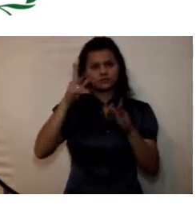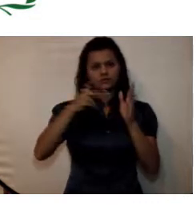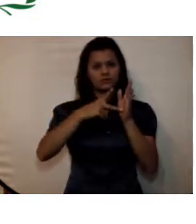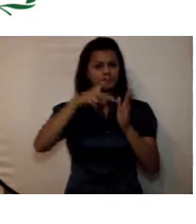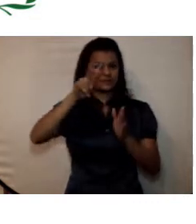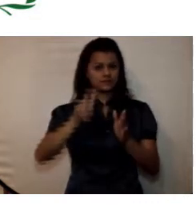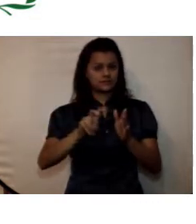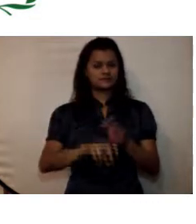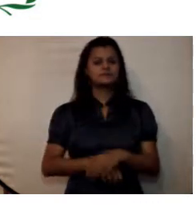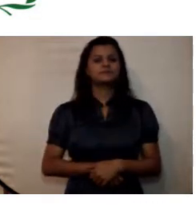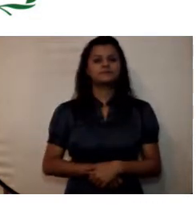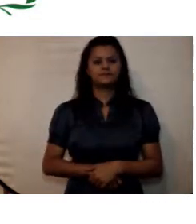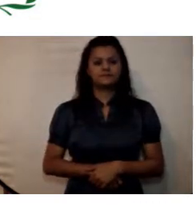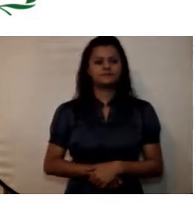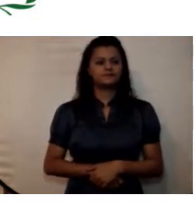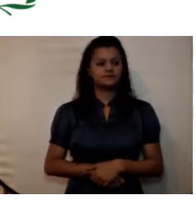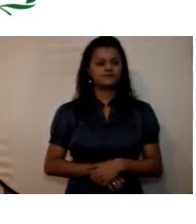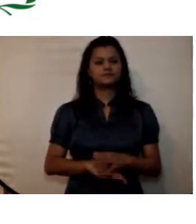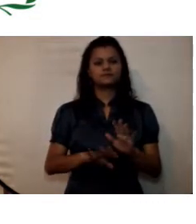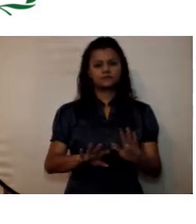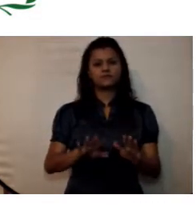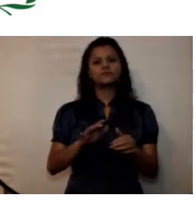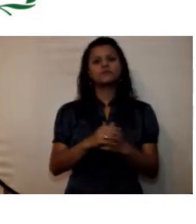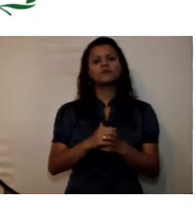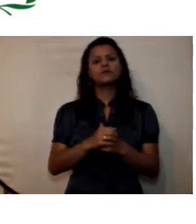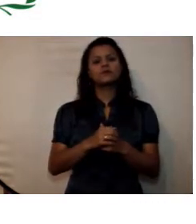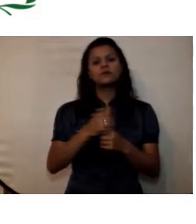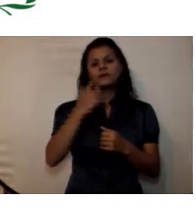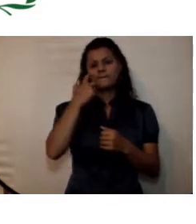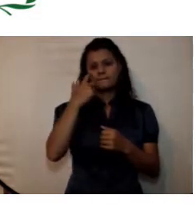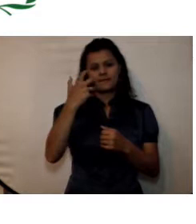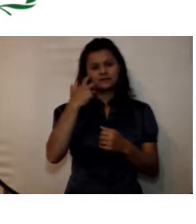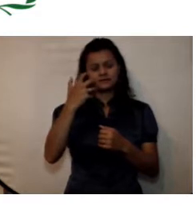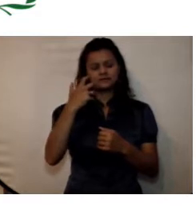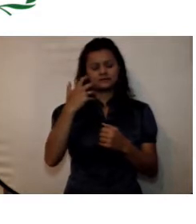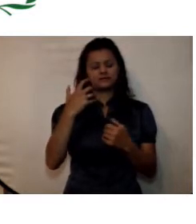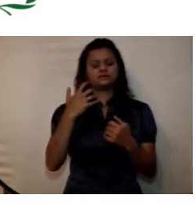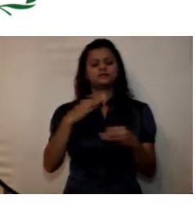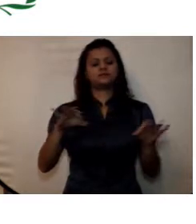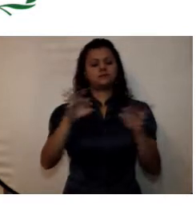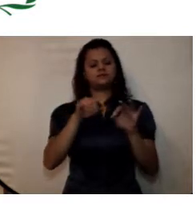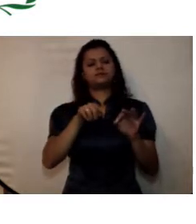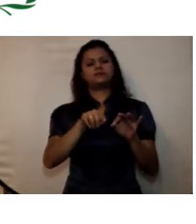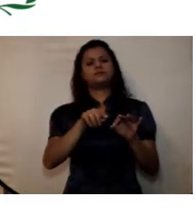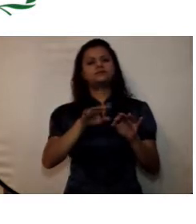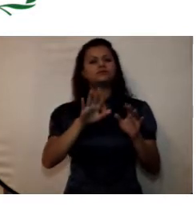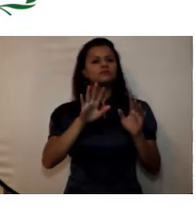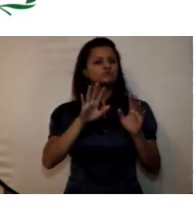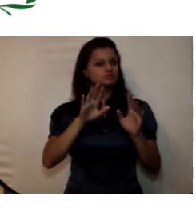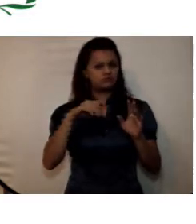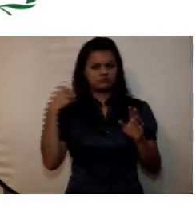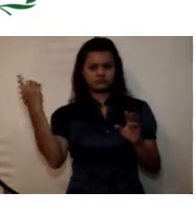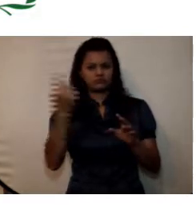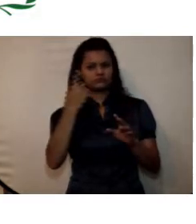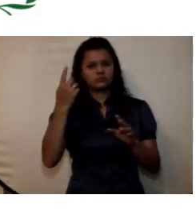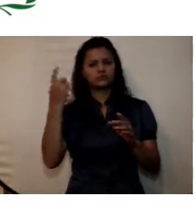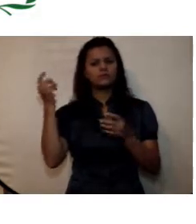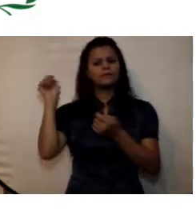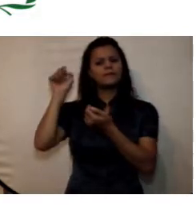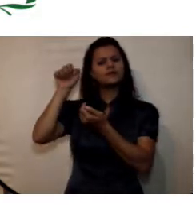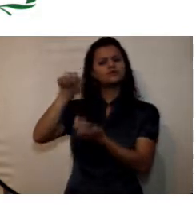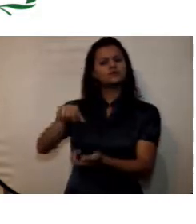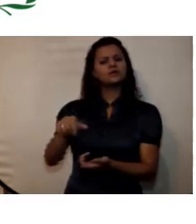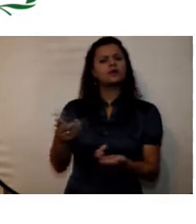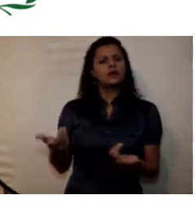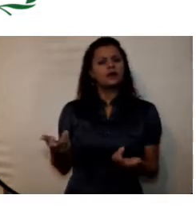El rubro más representativo del activo corriente las inversiones Esto corresponde a los excedentes